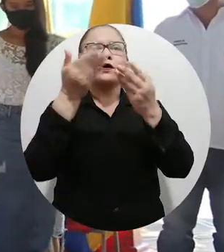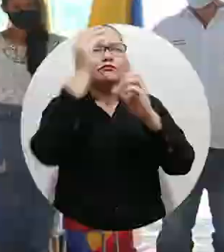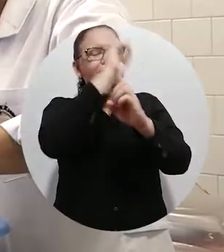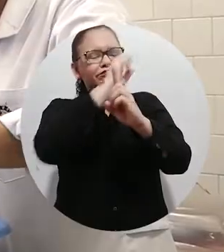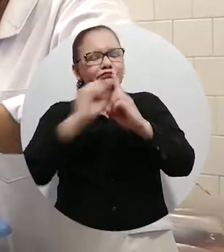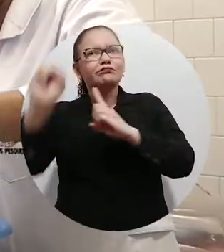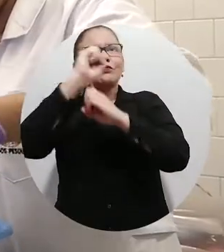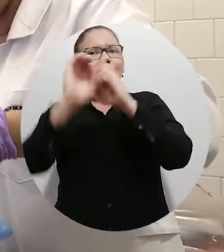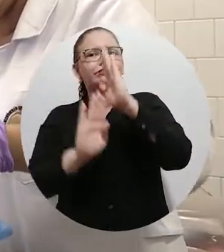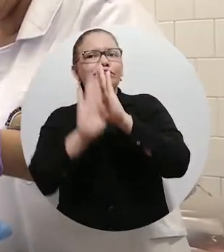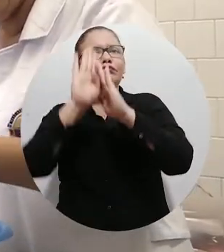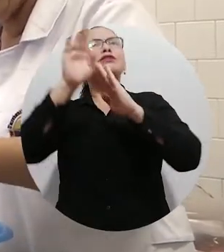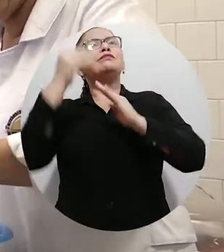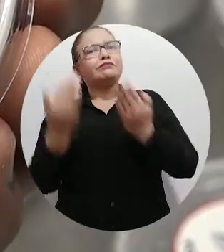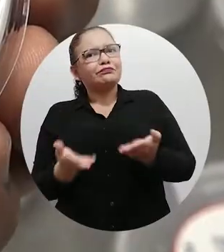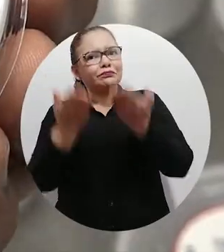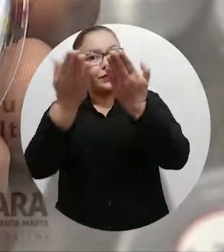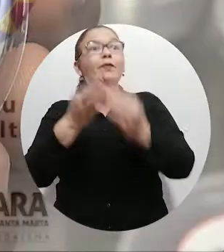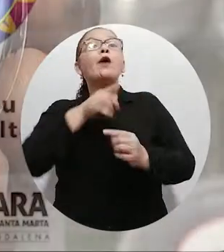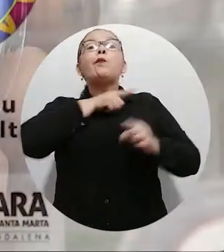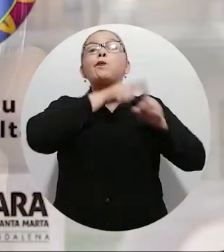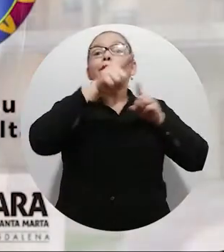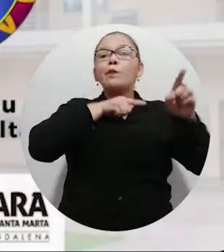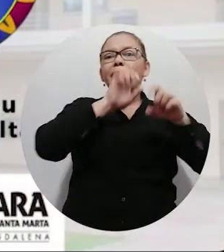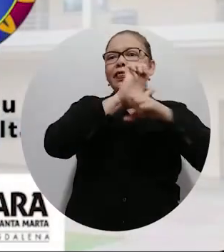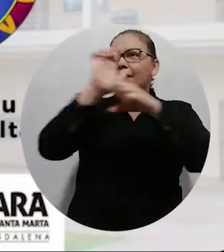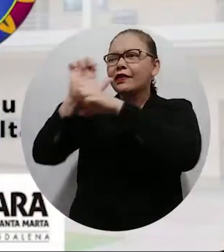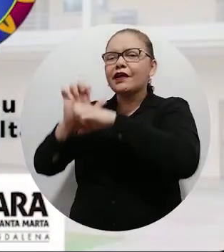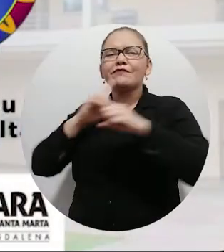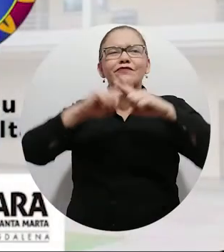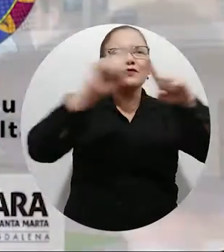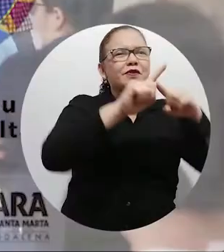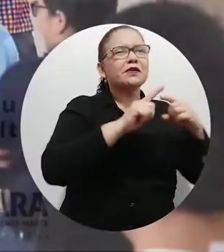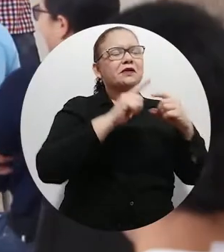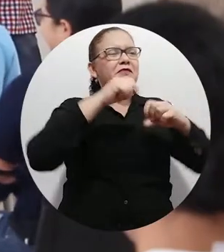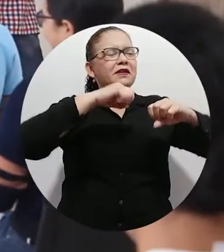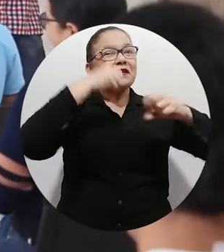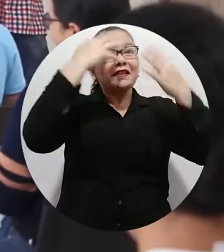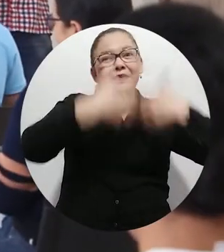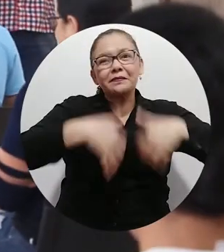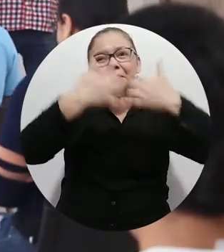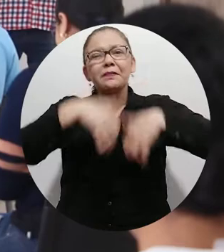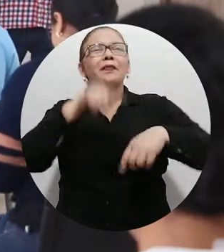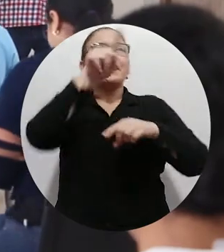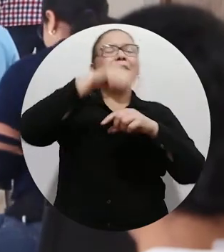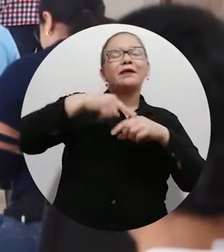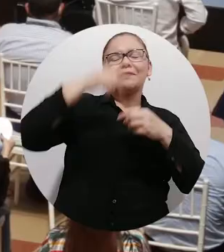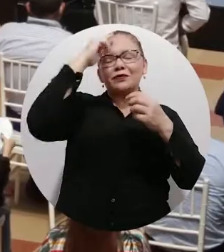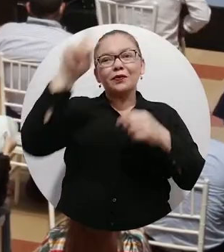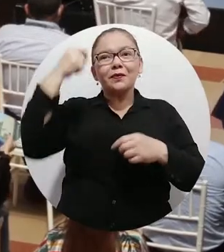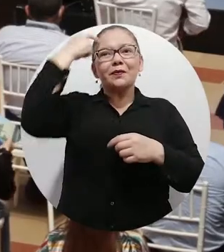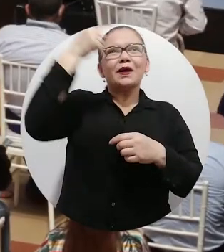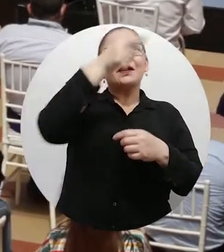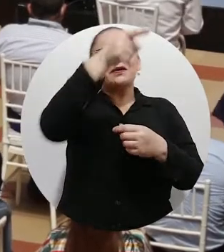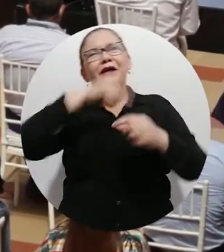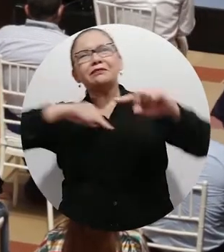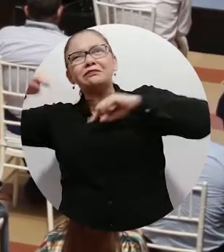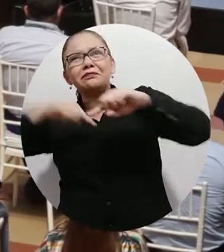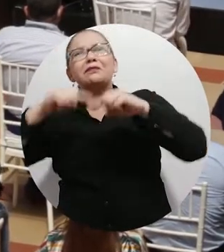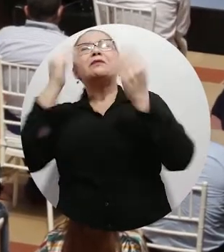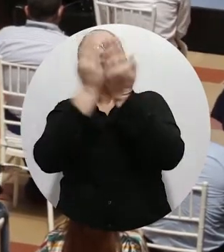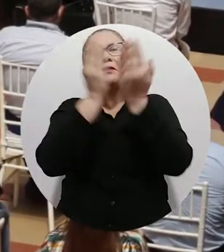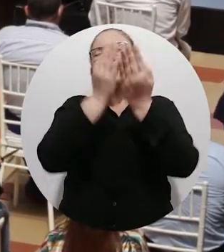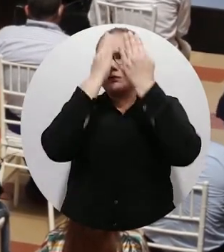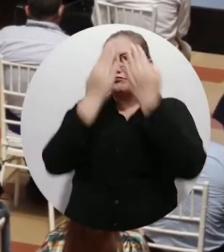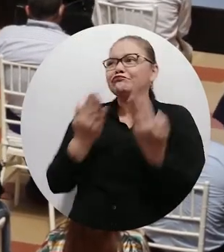social y productiva. Así lo reconocen distintos representantes de los sectores productivo, educativo y gubernamental quienes aplauden el